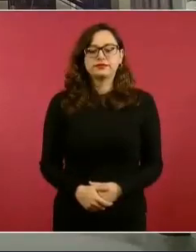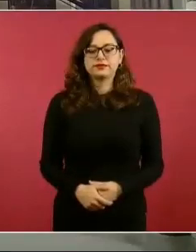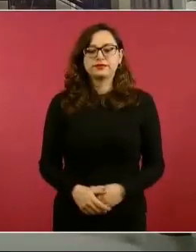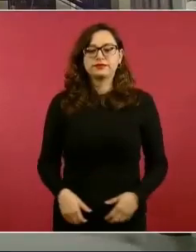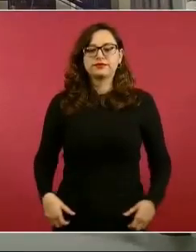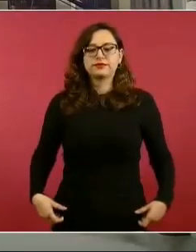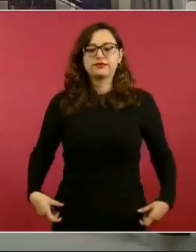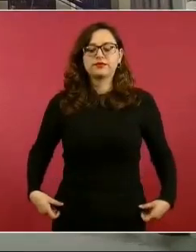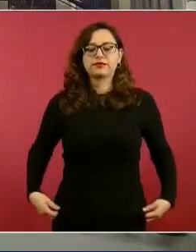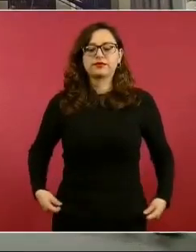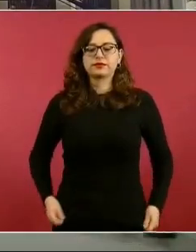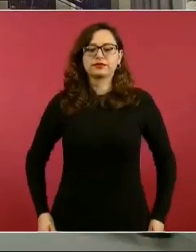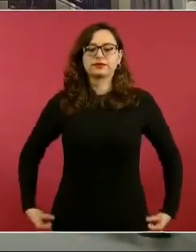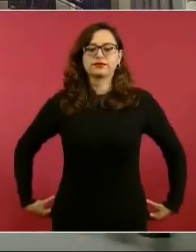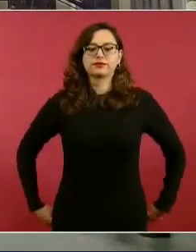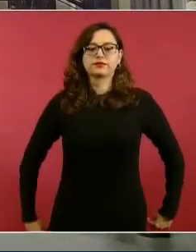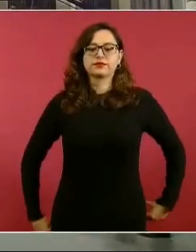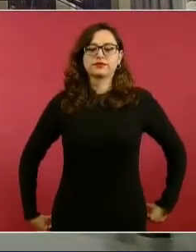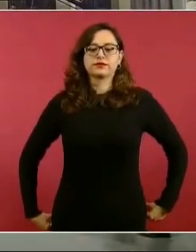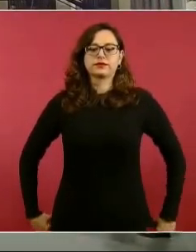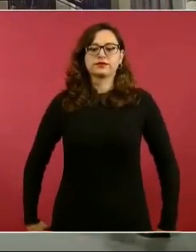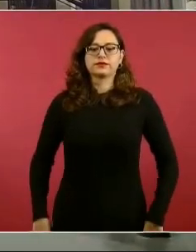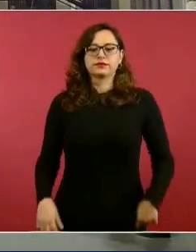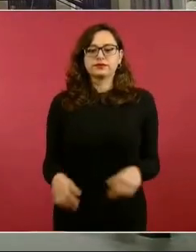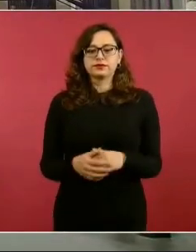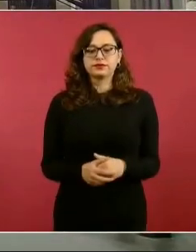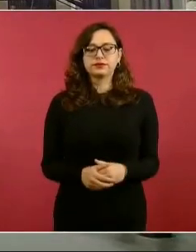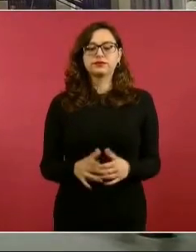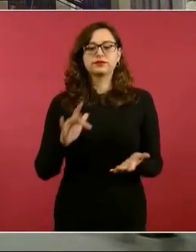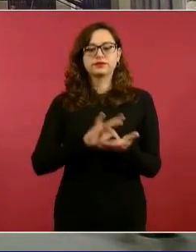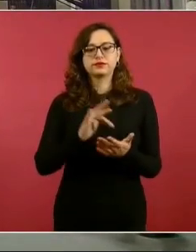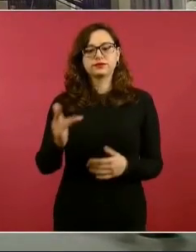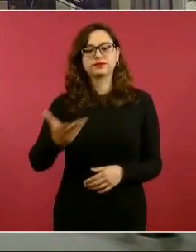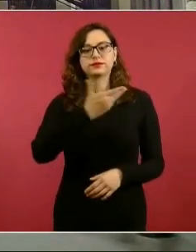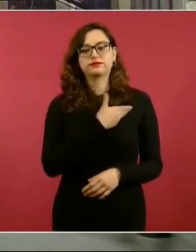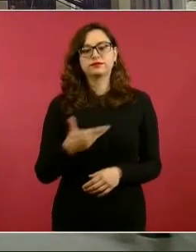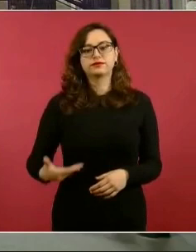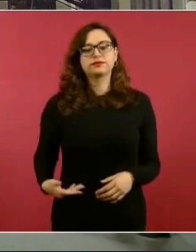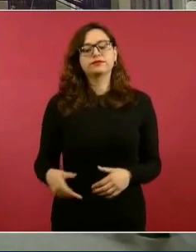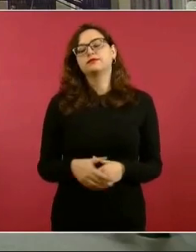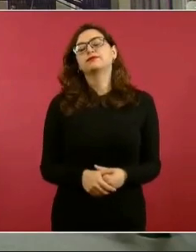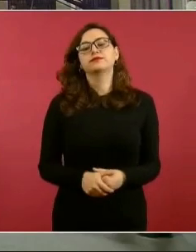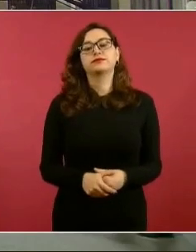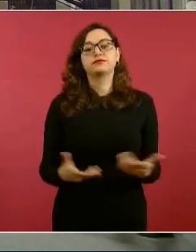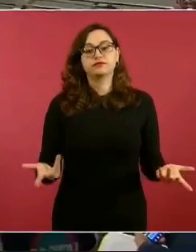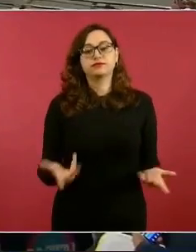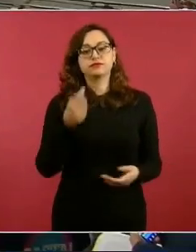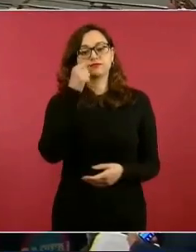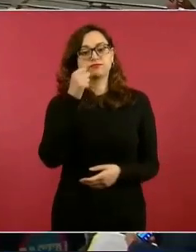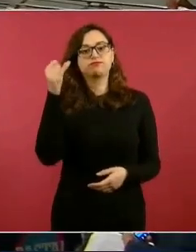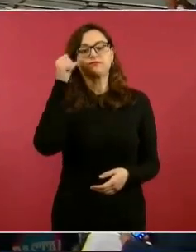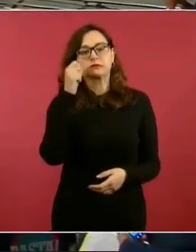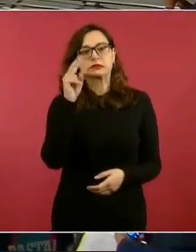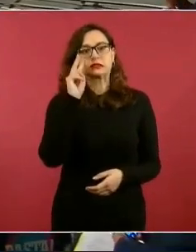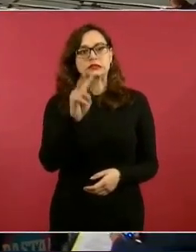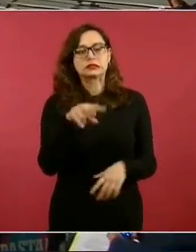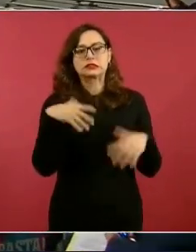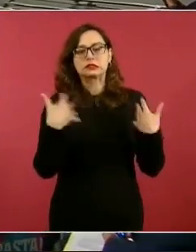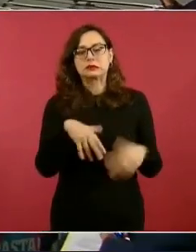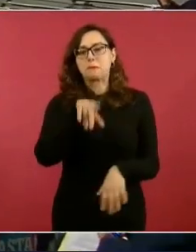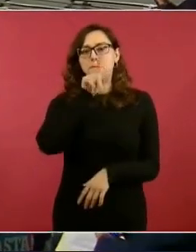Gracias, presidente. Buenos días. Ayer se dieron a conocer cifras de inflación impulsada por el pollo, por el huevo, la tortilla.